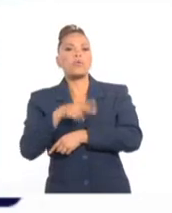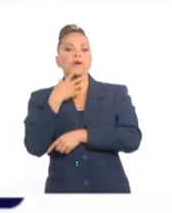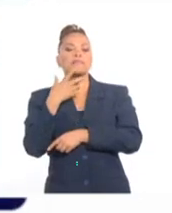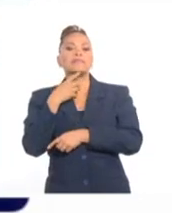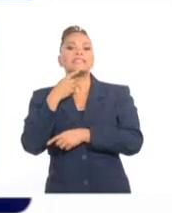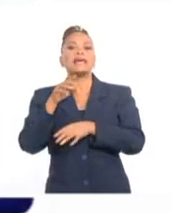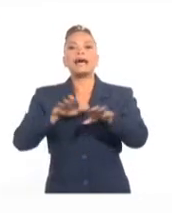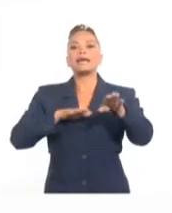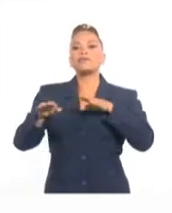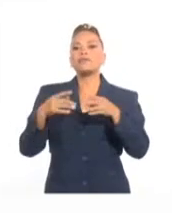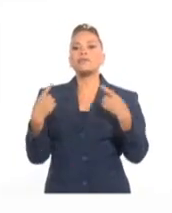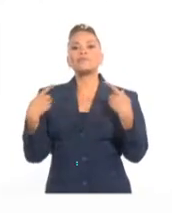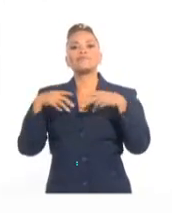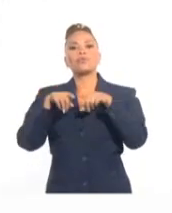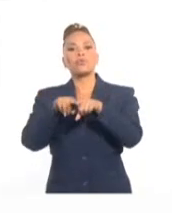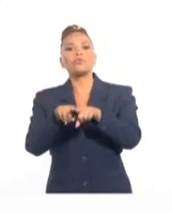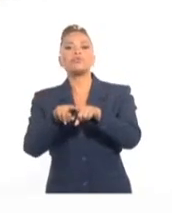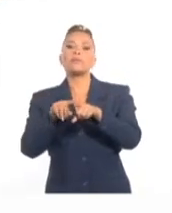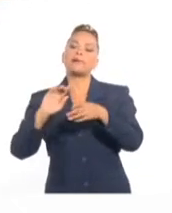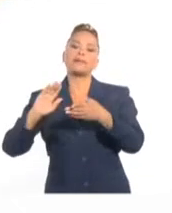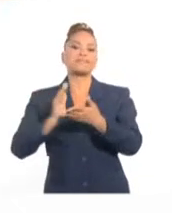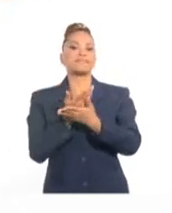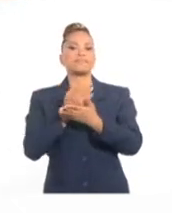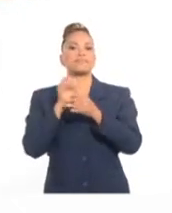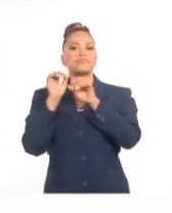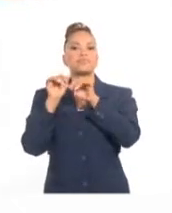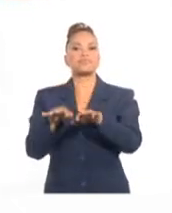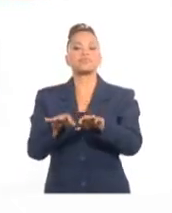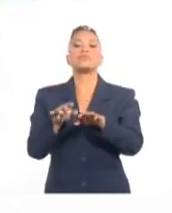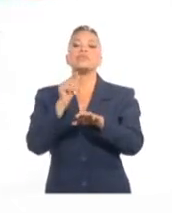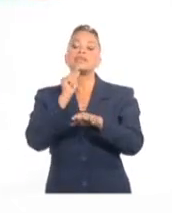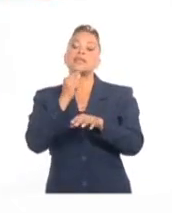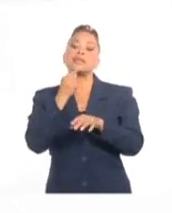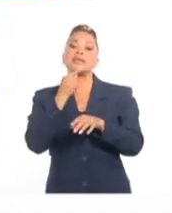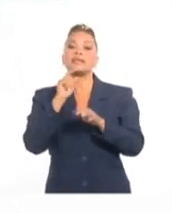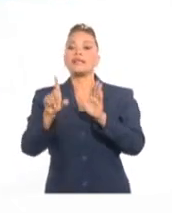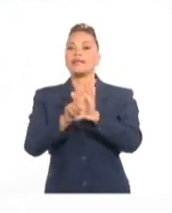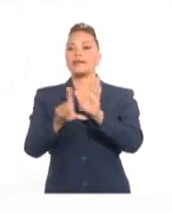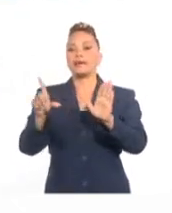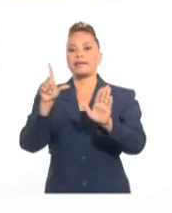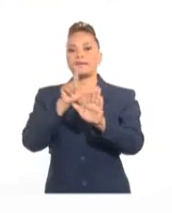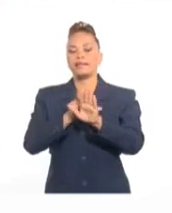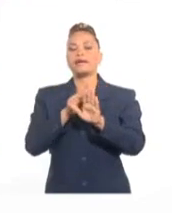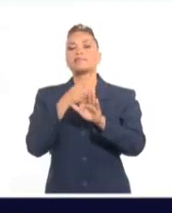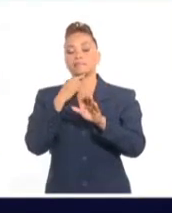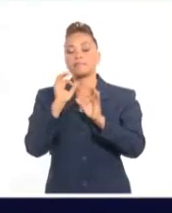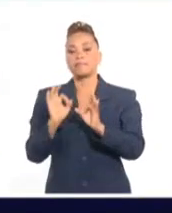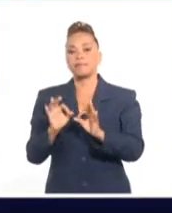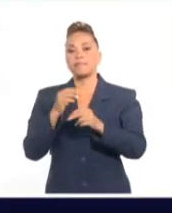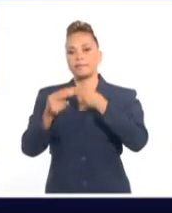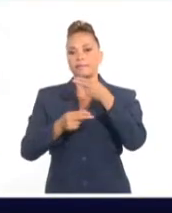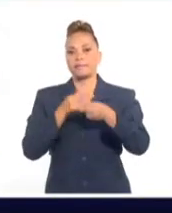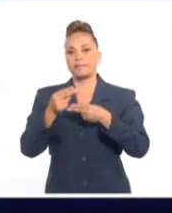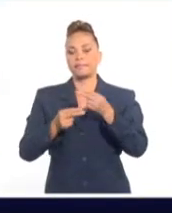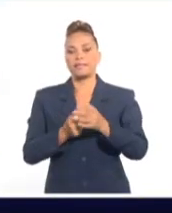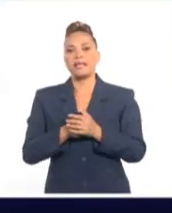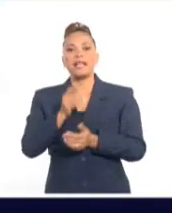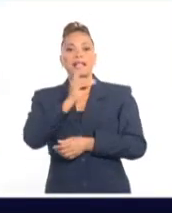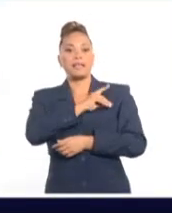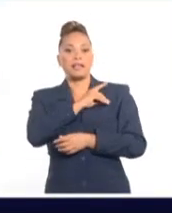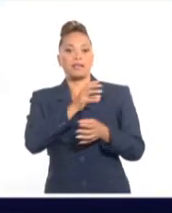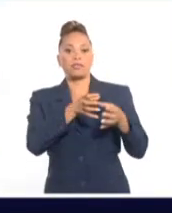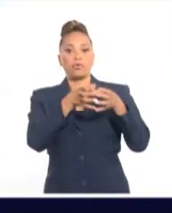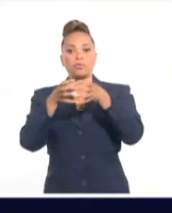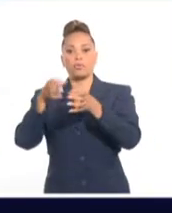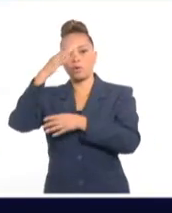para desestimular la migración irregular y los actos ilícitos asociados a ese fenómeno. La delegación cubana está